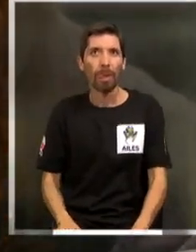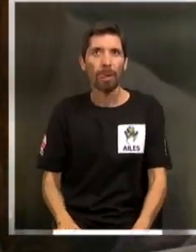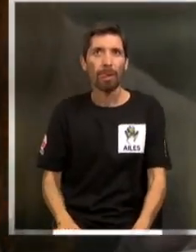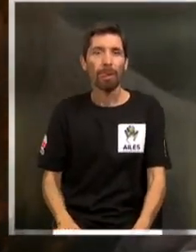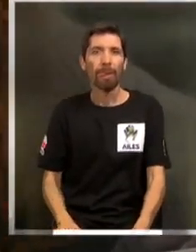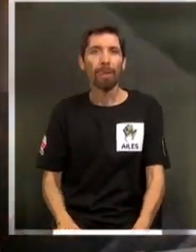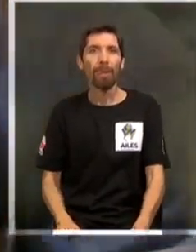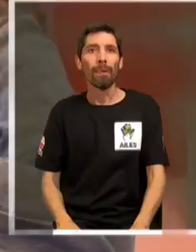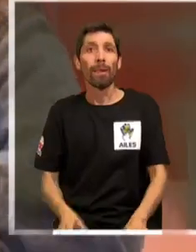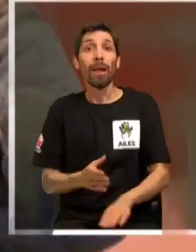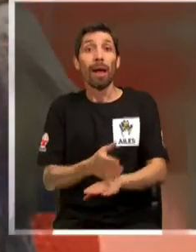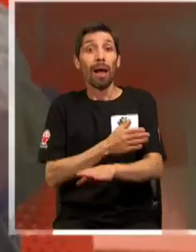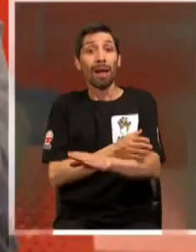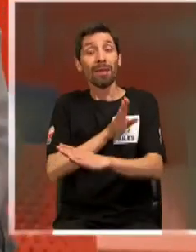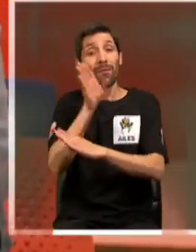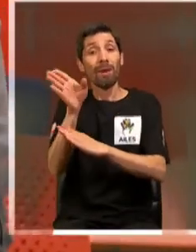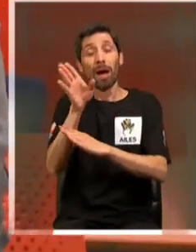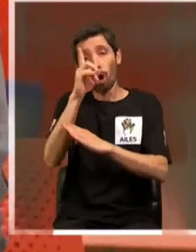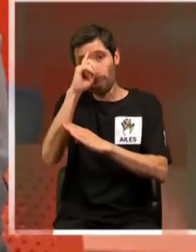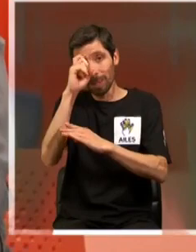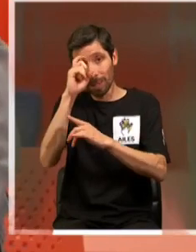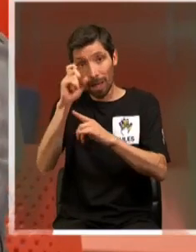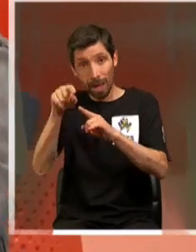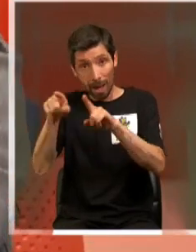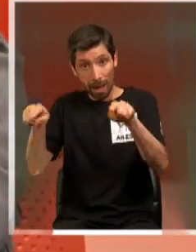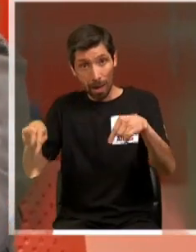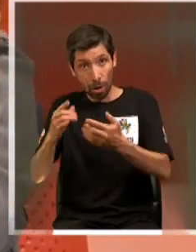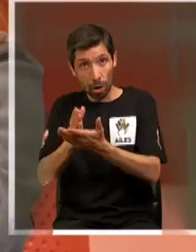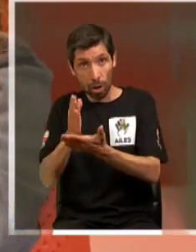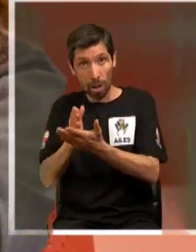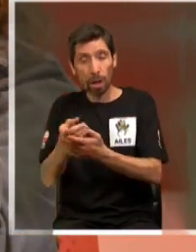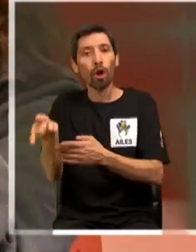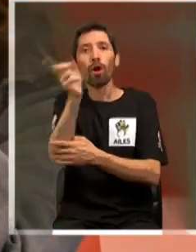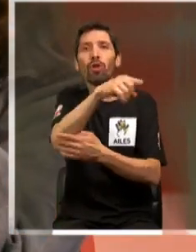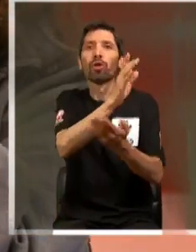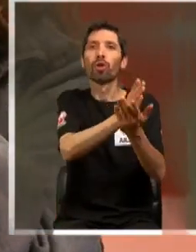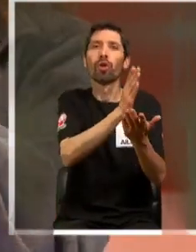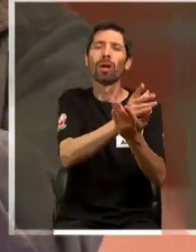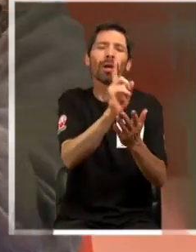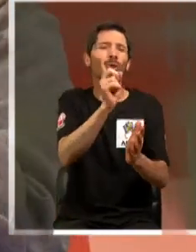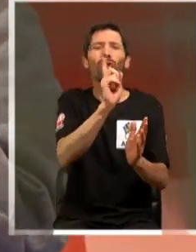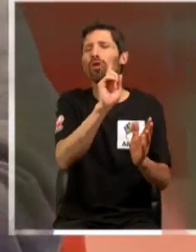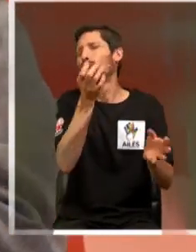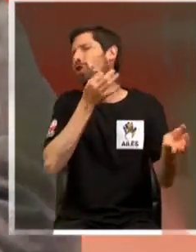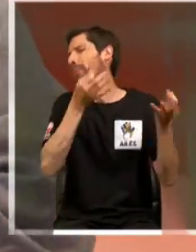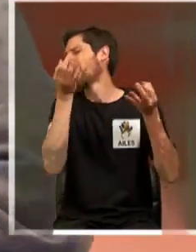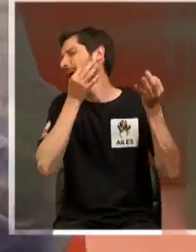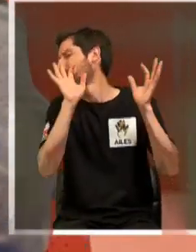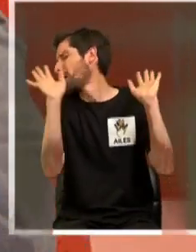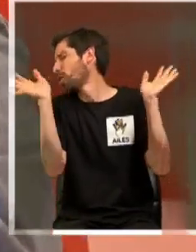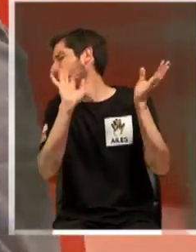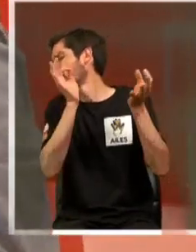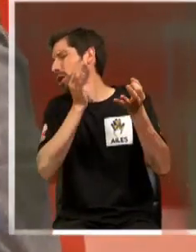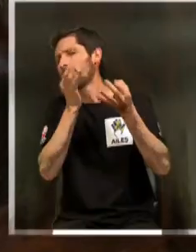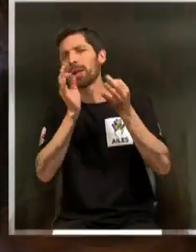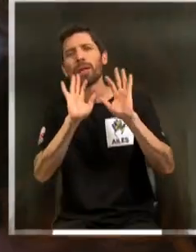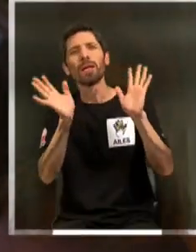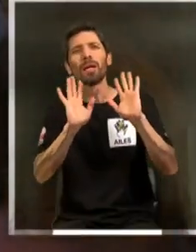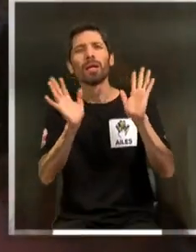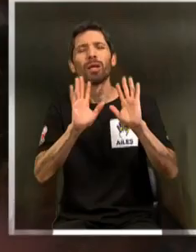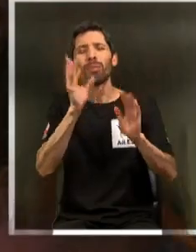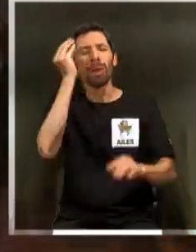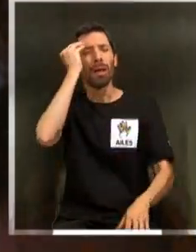Antes del aula hospitalaria, ¿tú ibas a otro colegio? Sí, era el... ¿Qué pasa ahí? Ay, no me diga, no, no, no. ¿Qué? No le digo nada. No, no, no me da